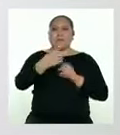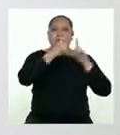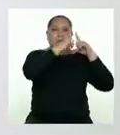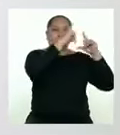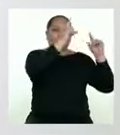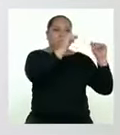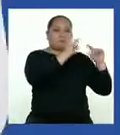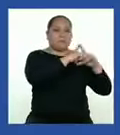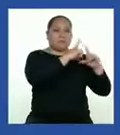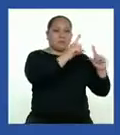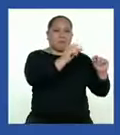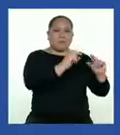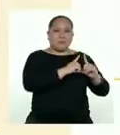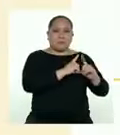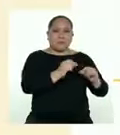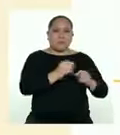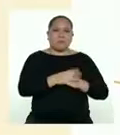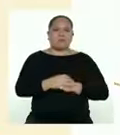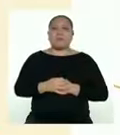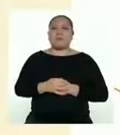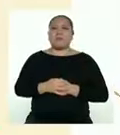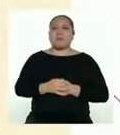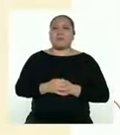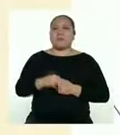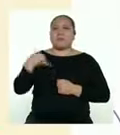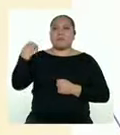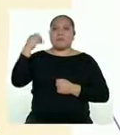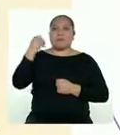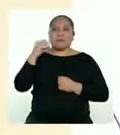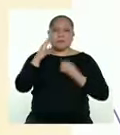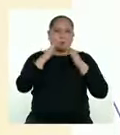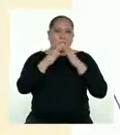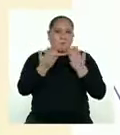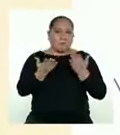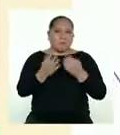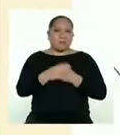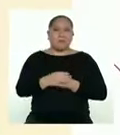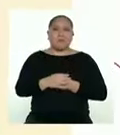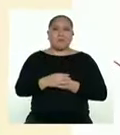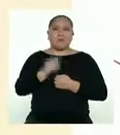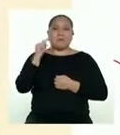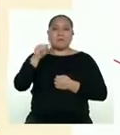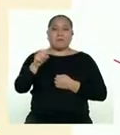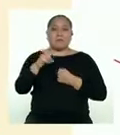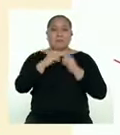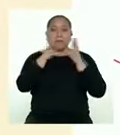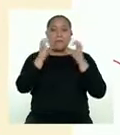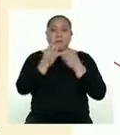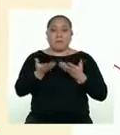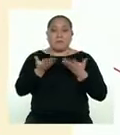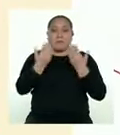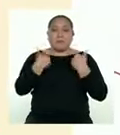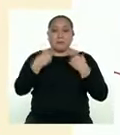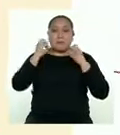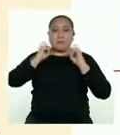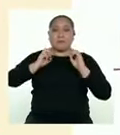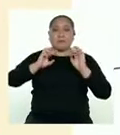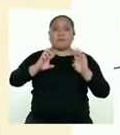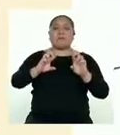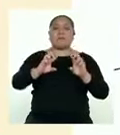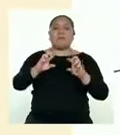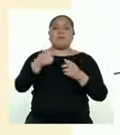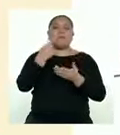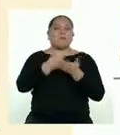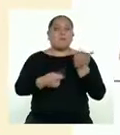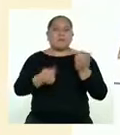página por página? Adolescentes en casa, haz de estos días una oportunidad para conocer qué les